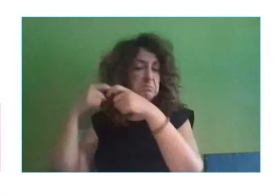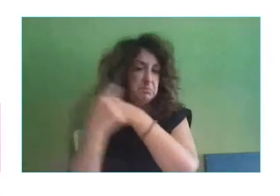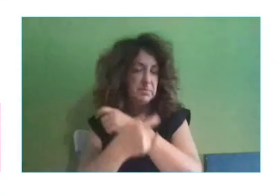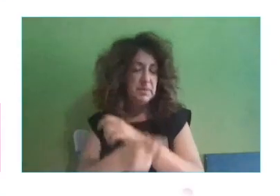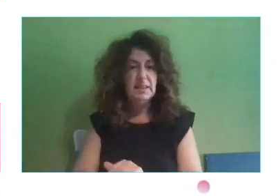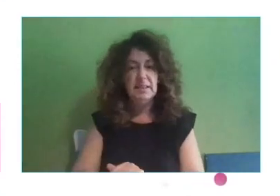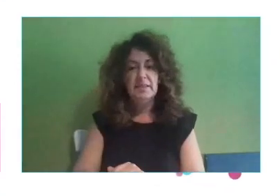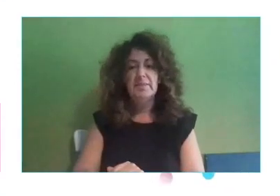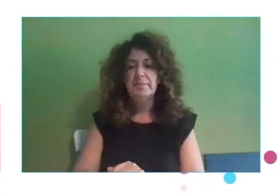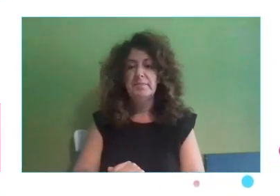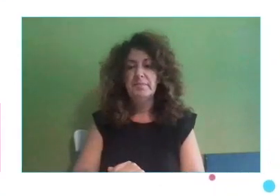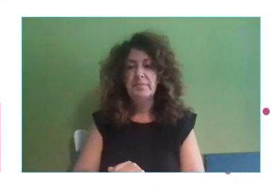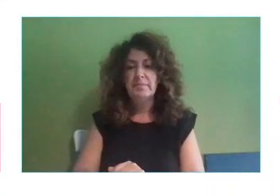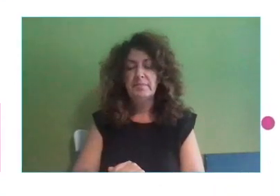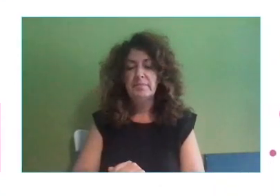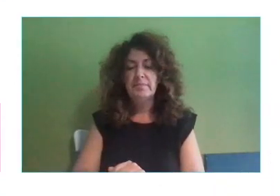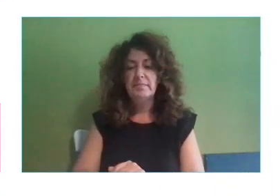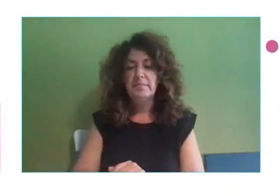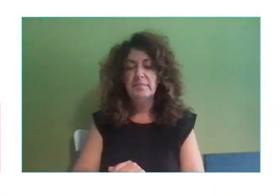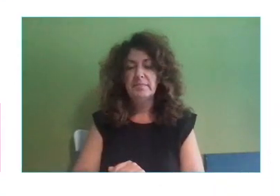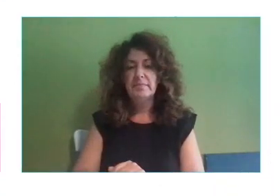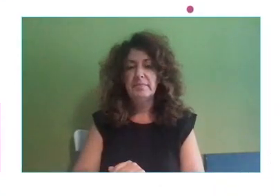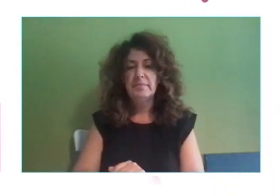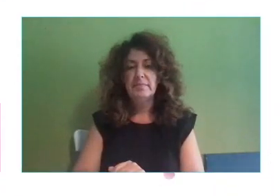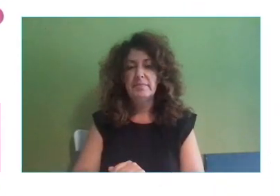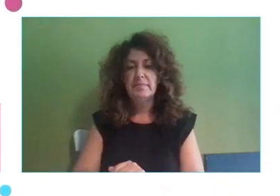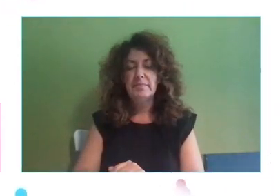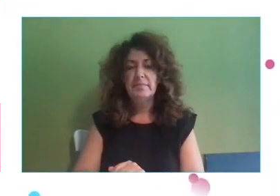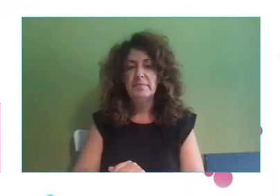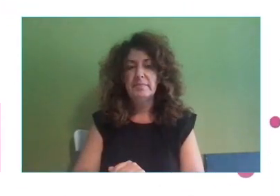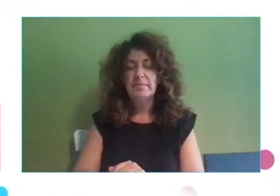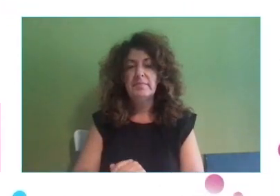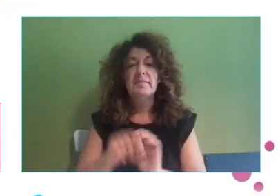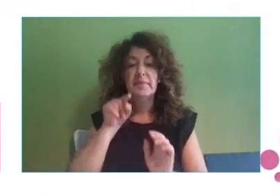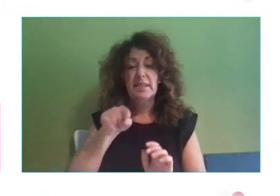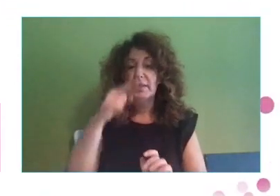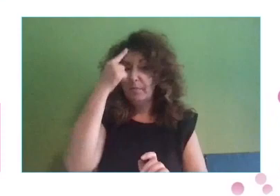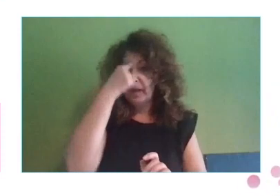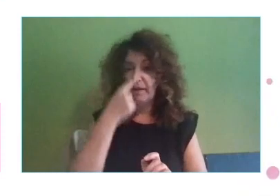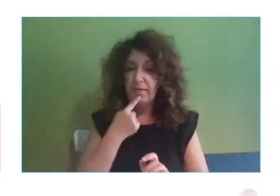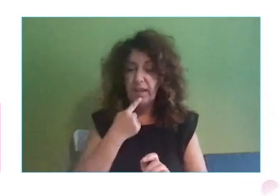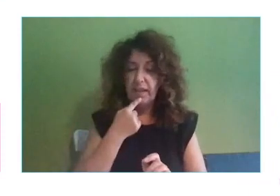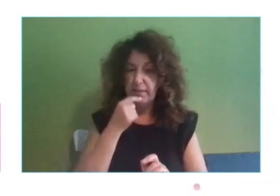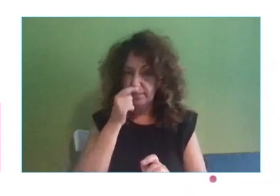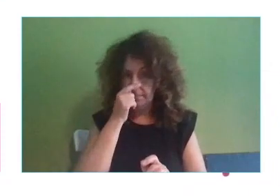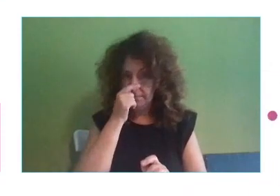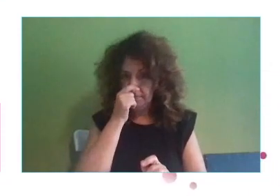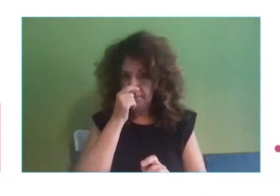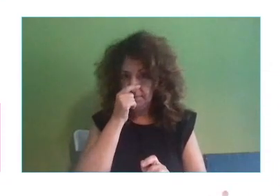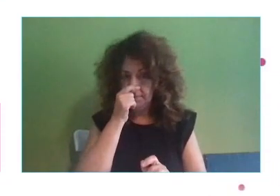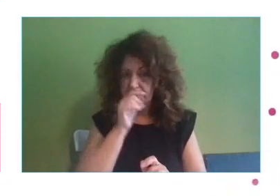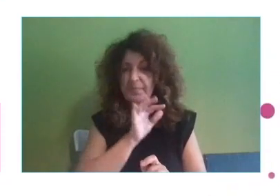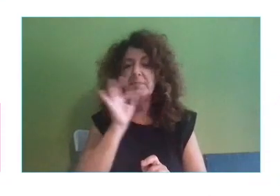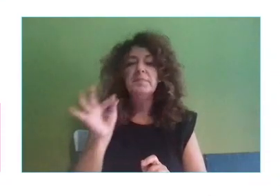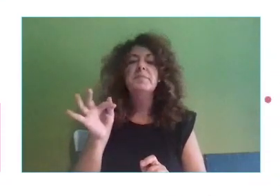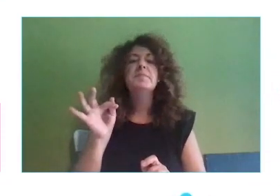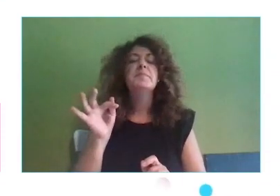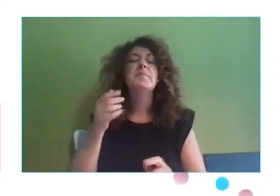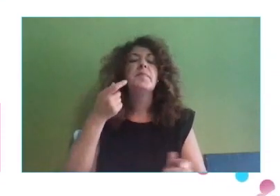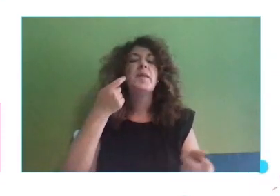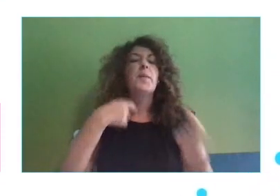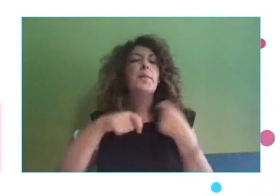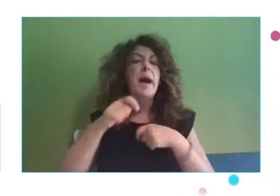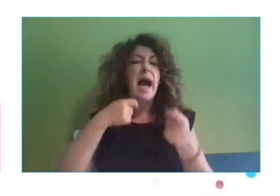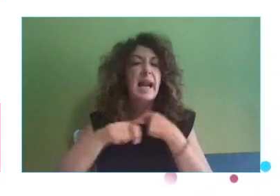Y ese es un perfil. Luego puede haber perfiles de marketing digital, que